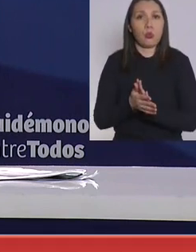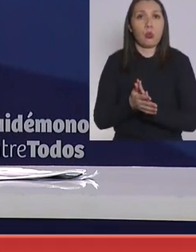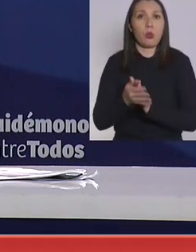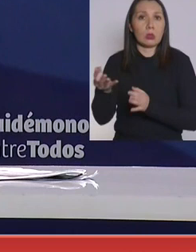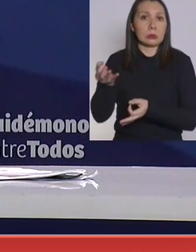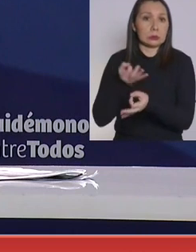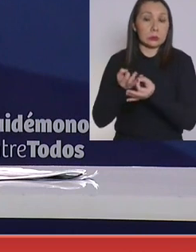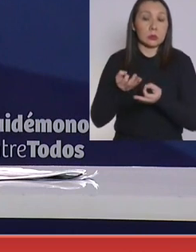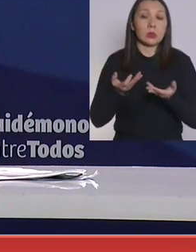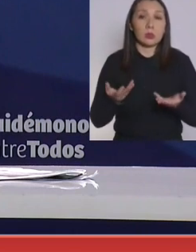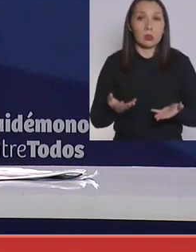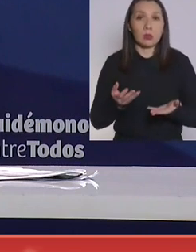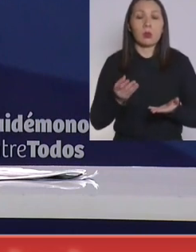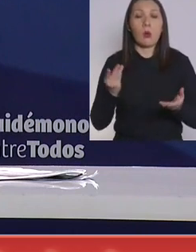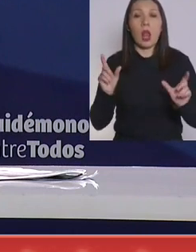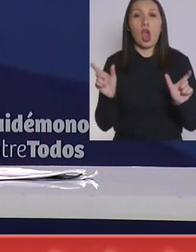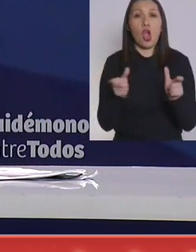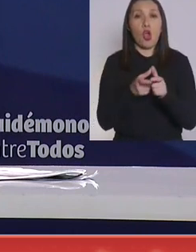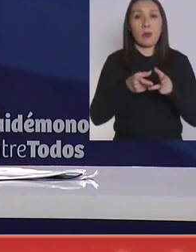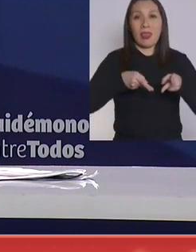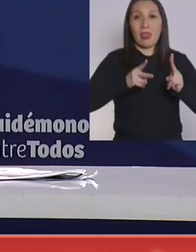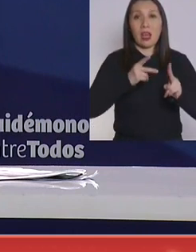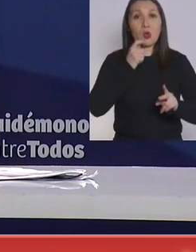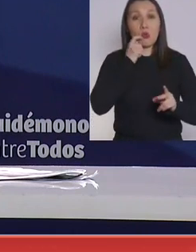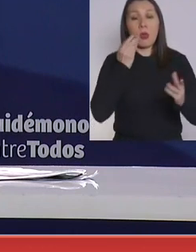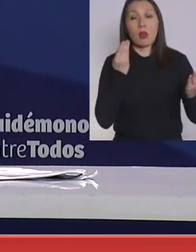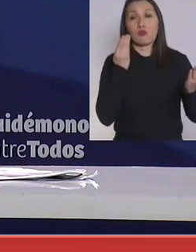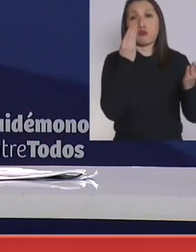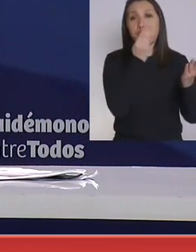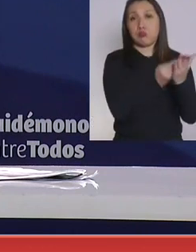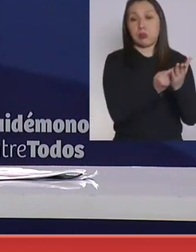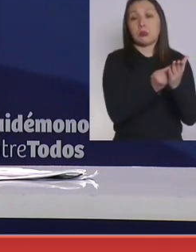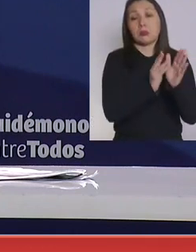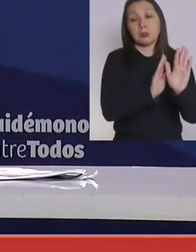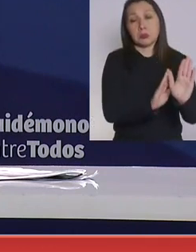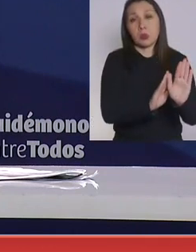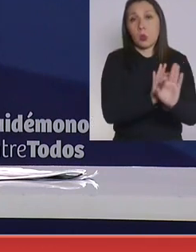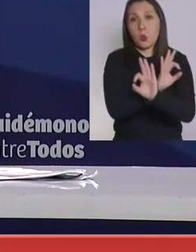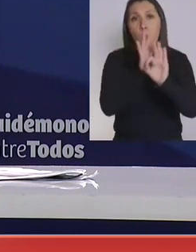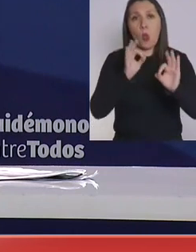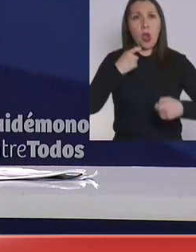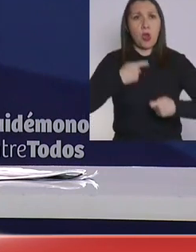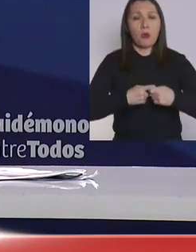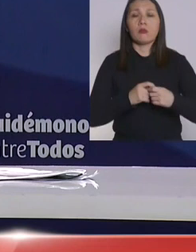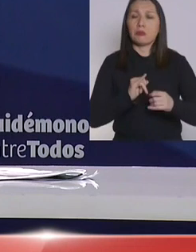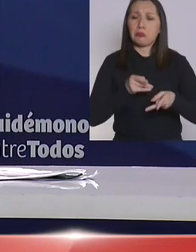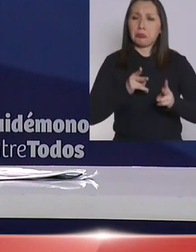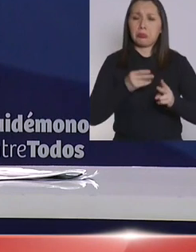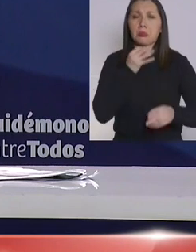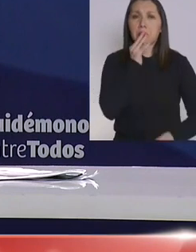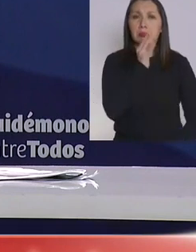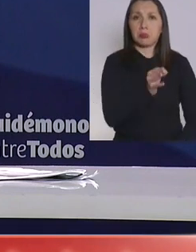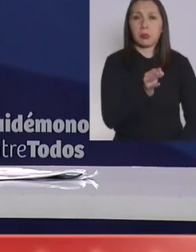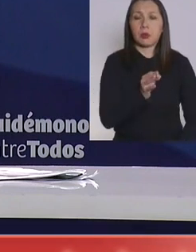consideraciones que ha hecho llegar la Comisión de Derechos Humanos y jamás me voy a negar a